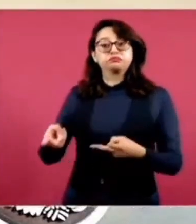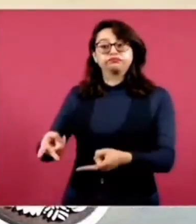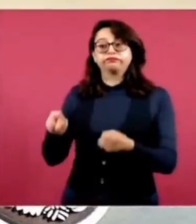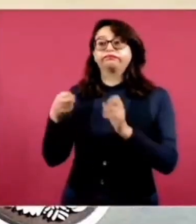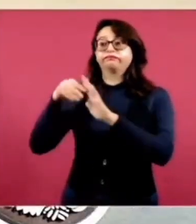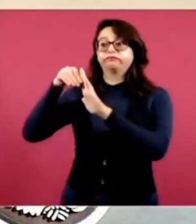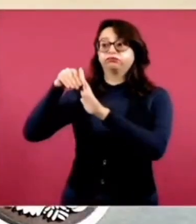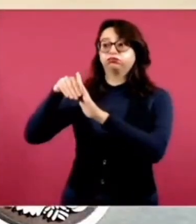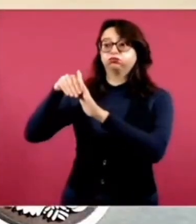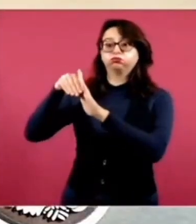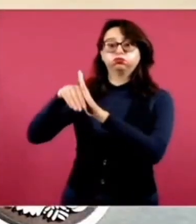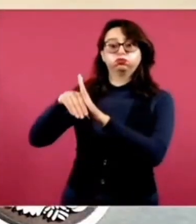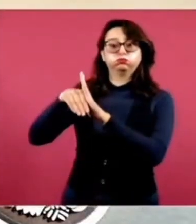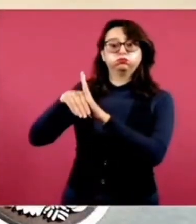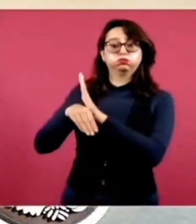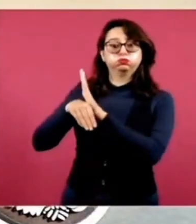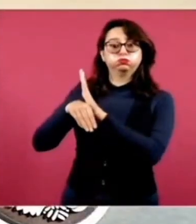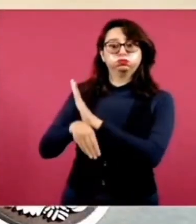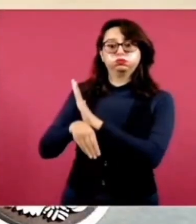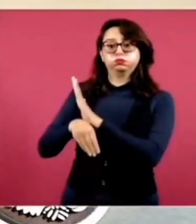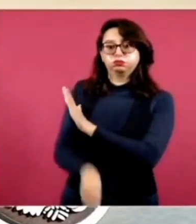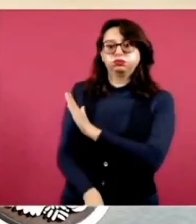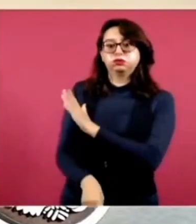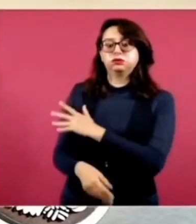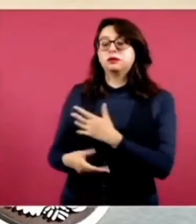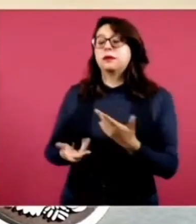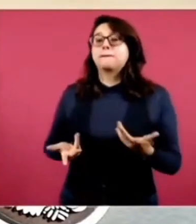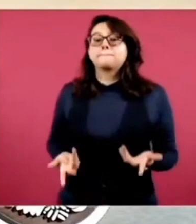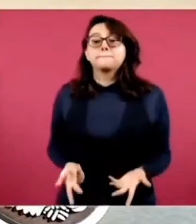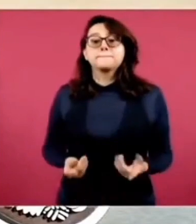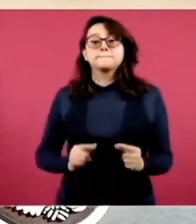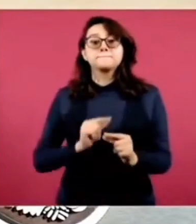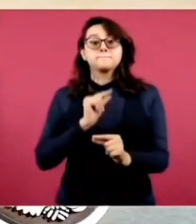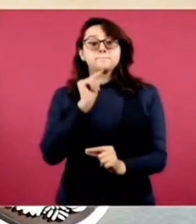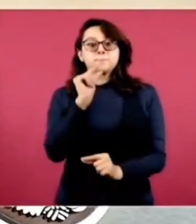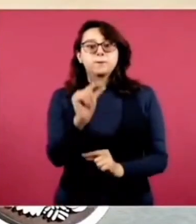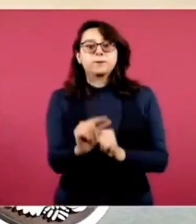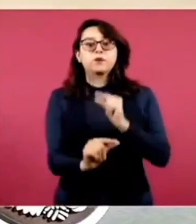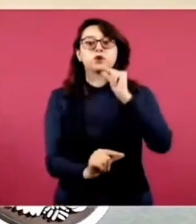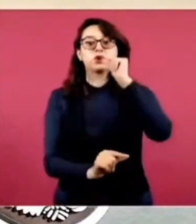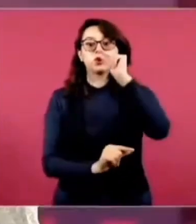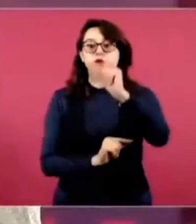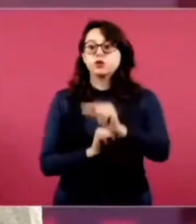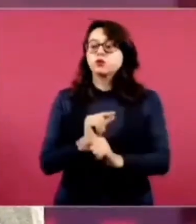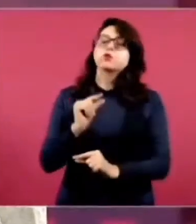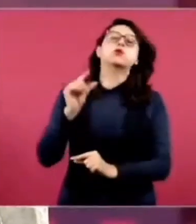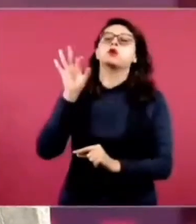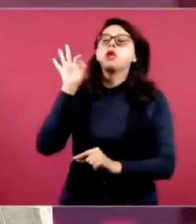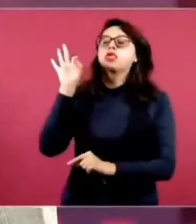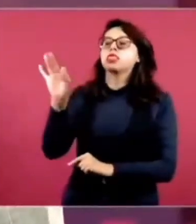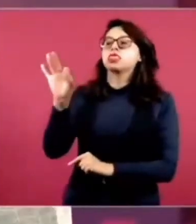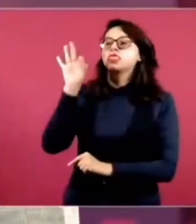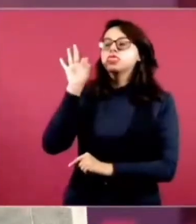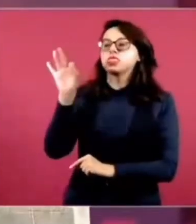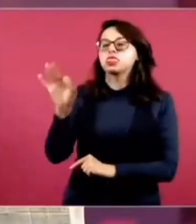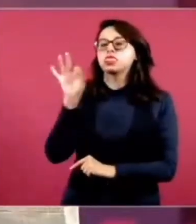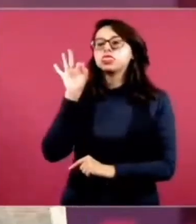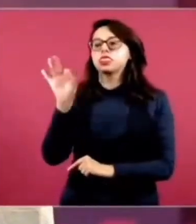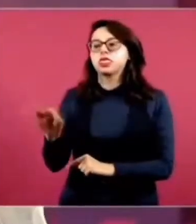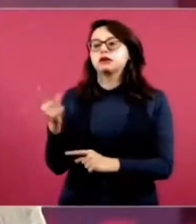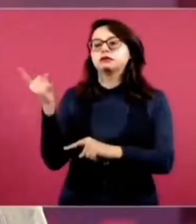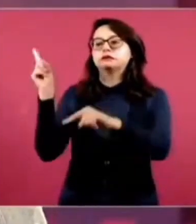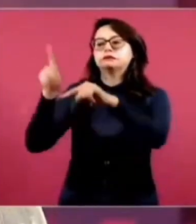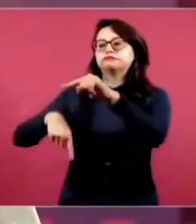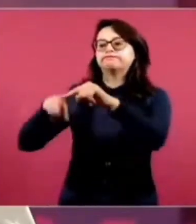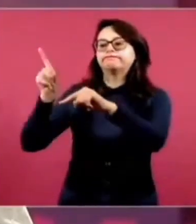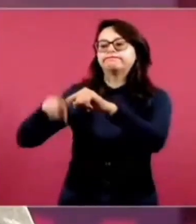de salud. La privatización silenciosa que emprendieron por años fue dejando al